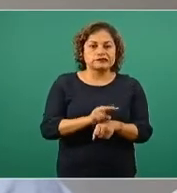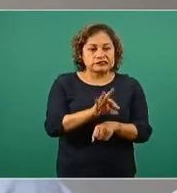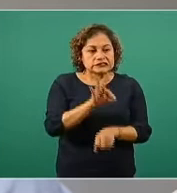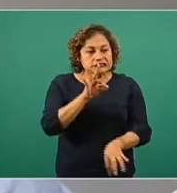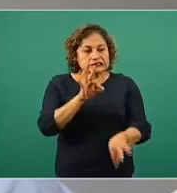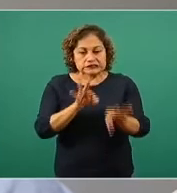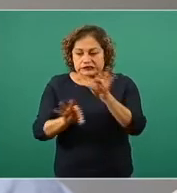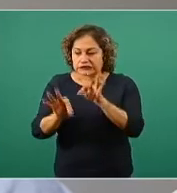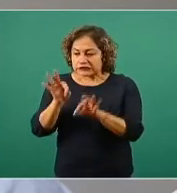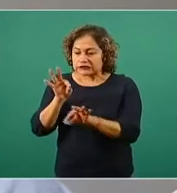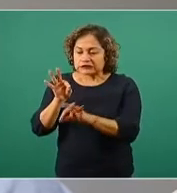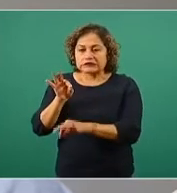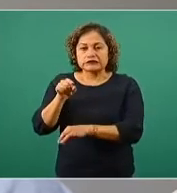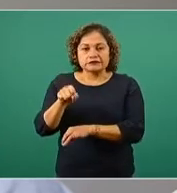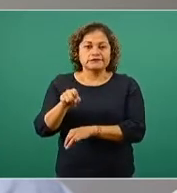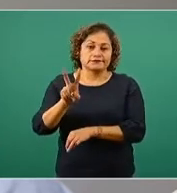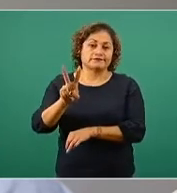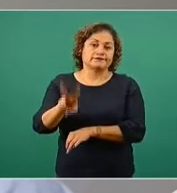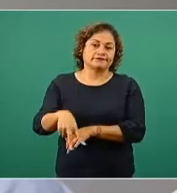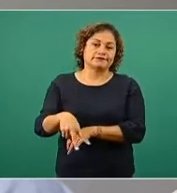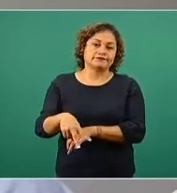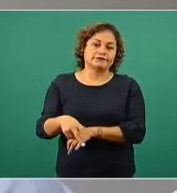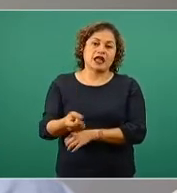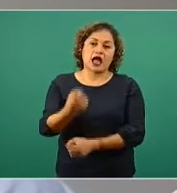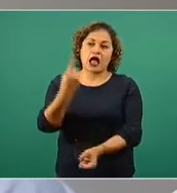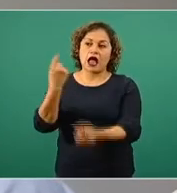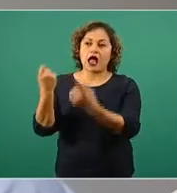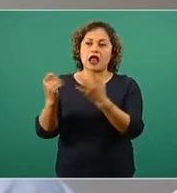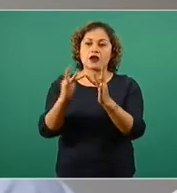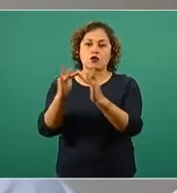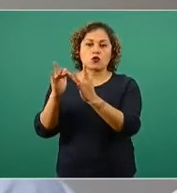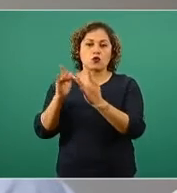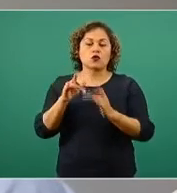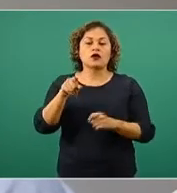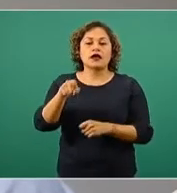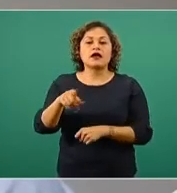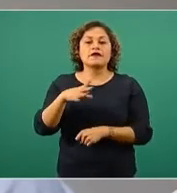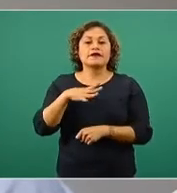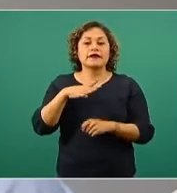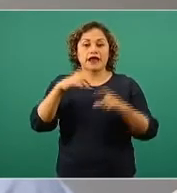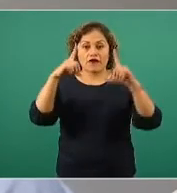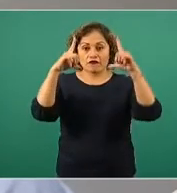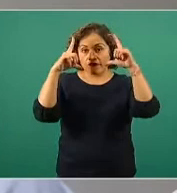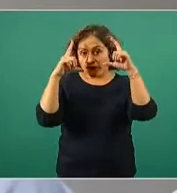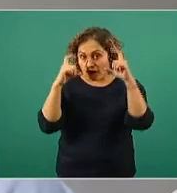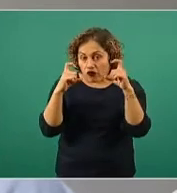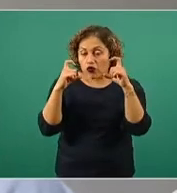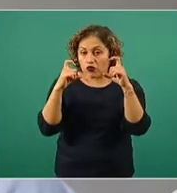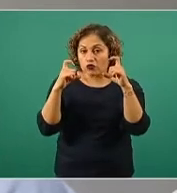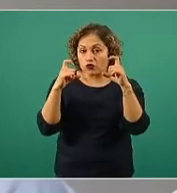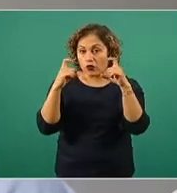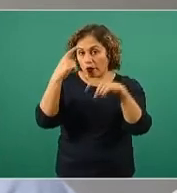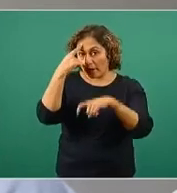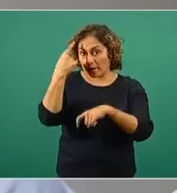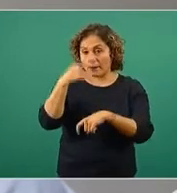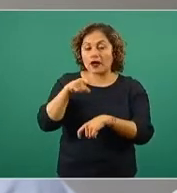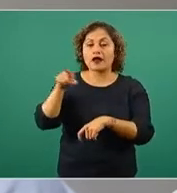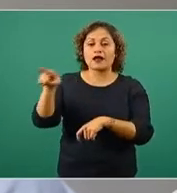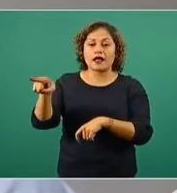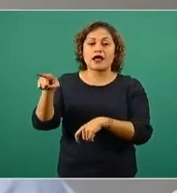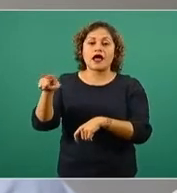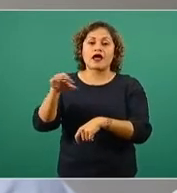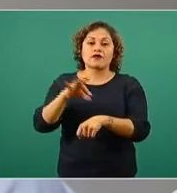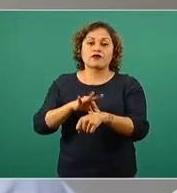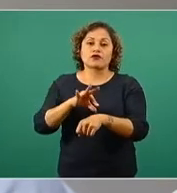ejemplo, algunas redes sociales utilizaban la fotografía en la cual el doctor Hugo López-Gatell el año pasado